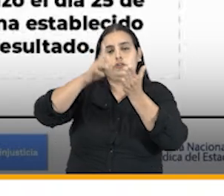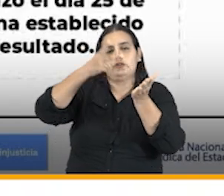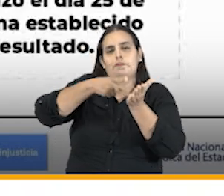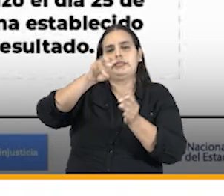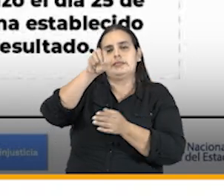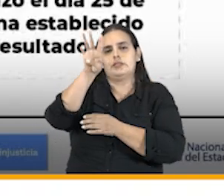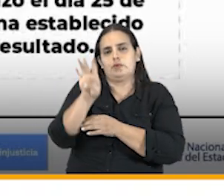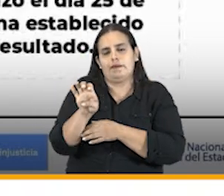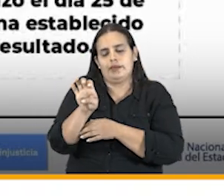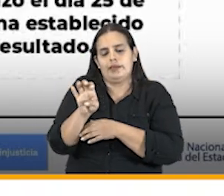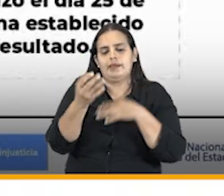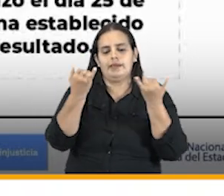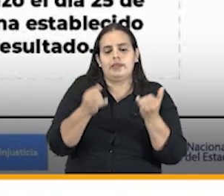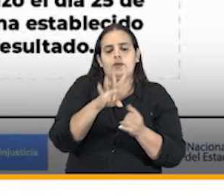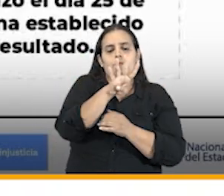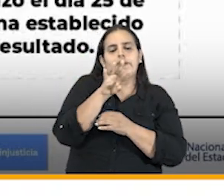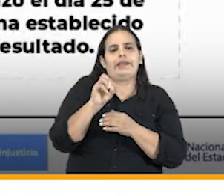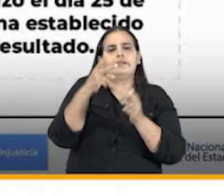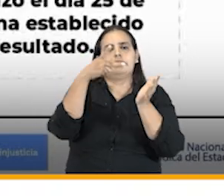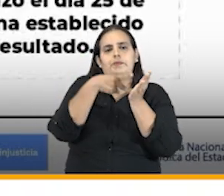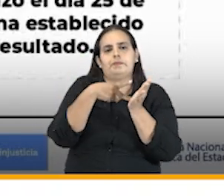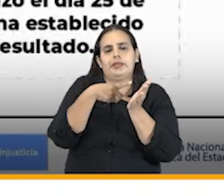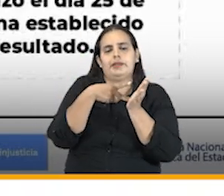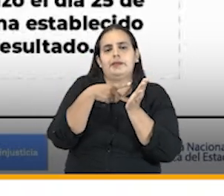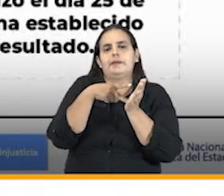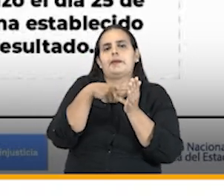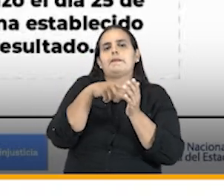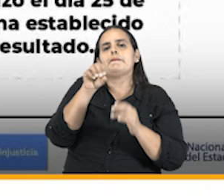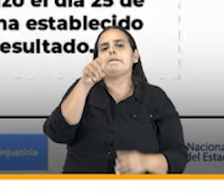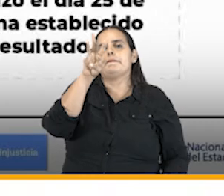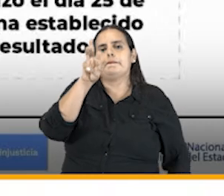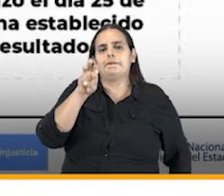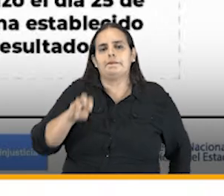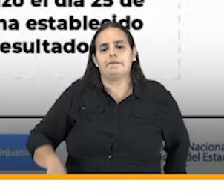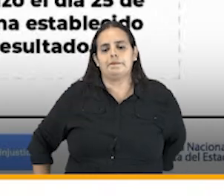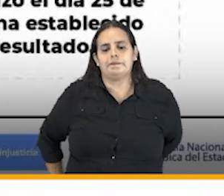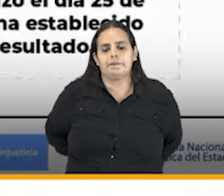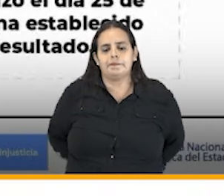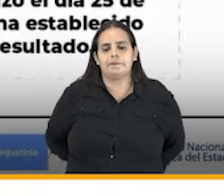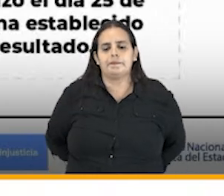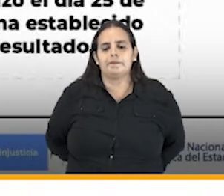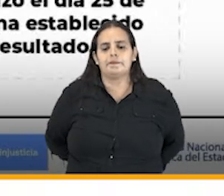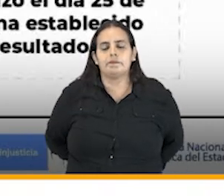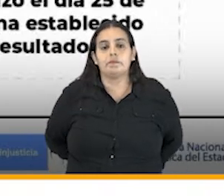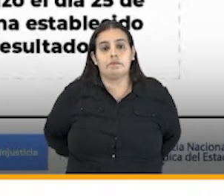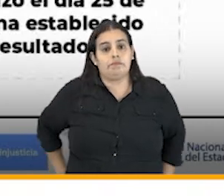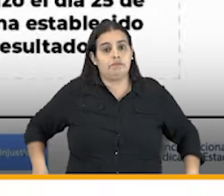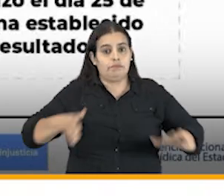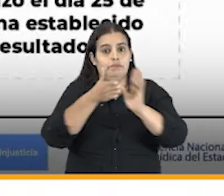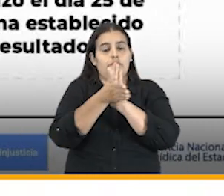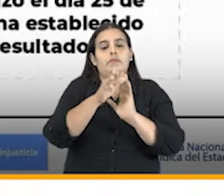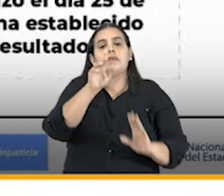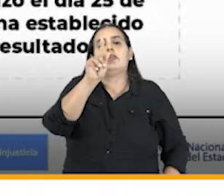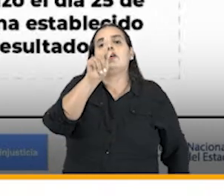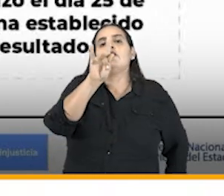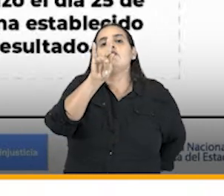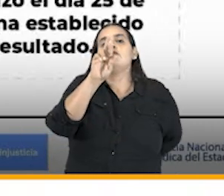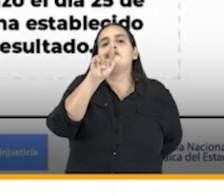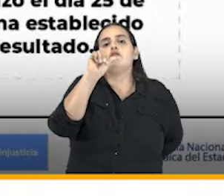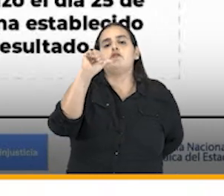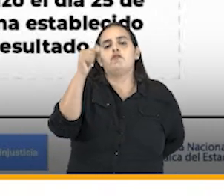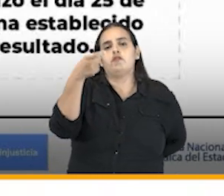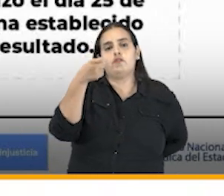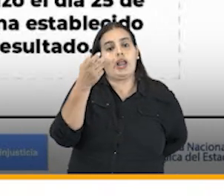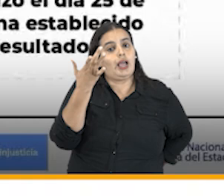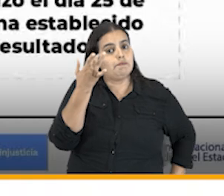2019 y 40 en 2018 el reporte del FURAC estamos pendientes de las